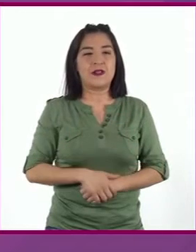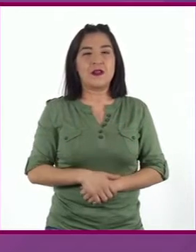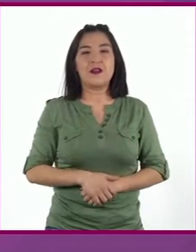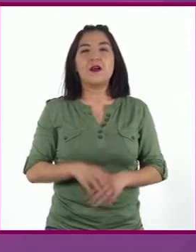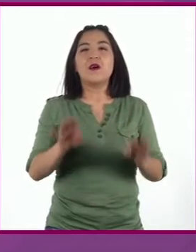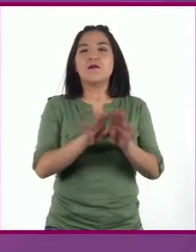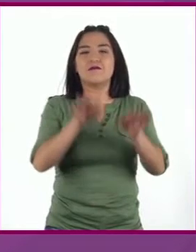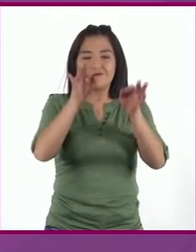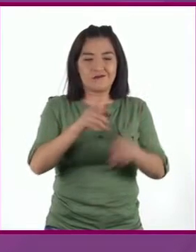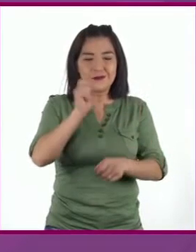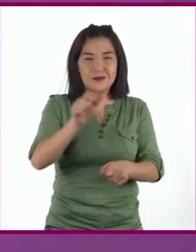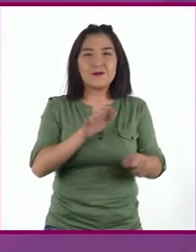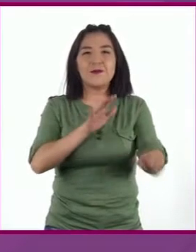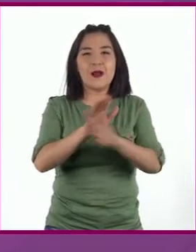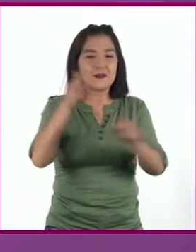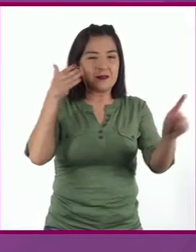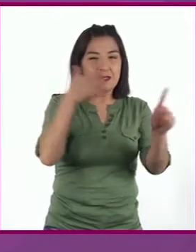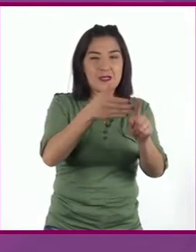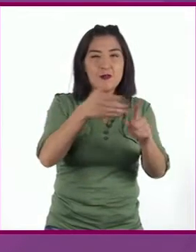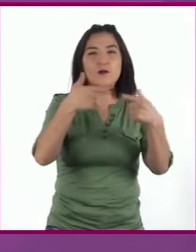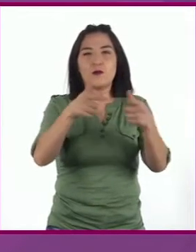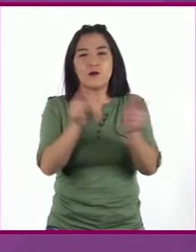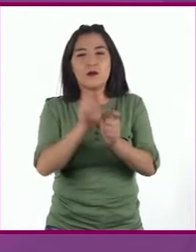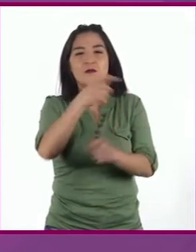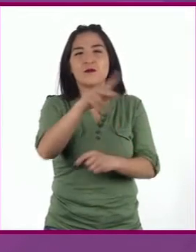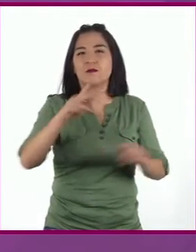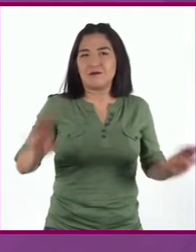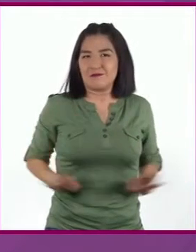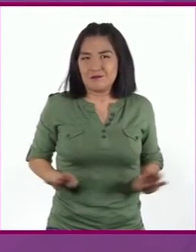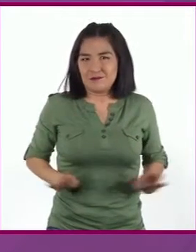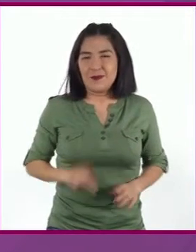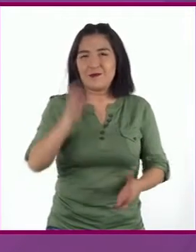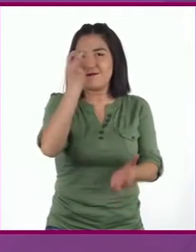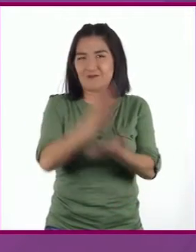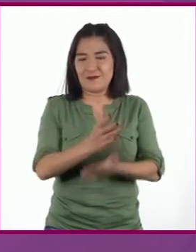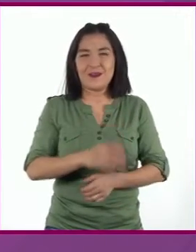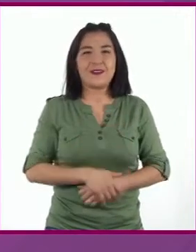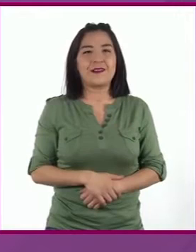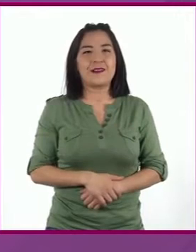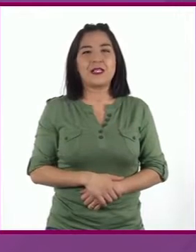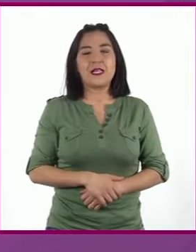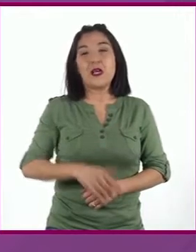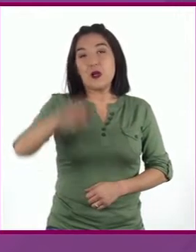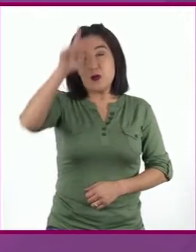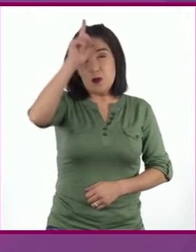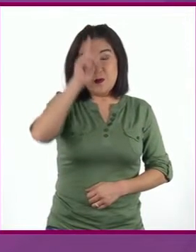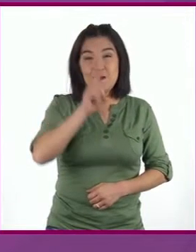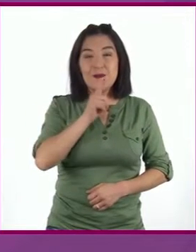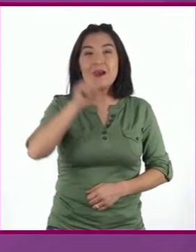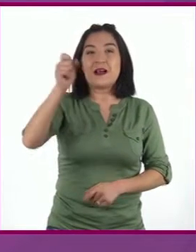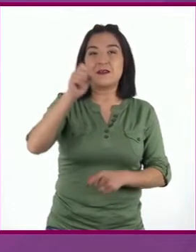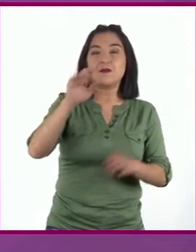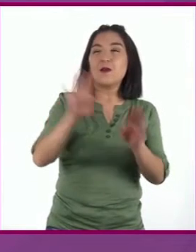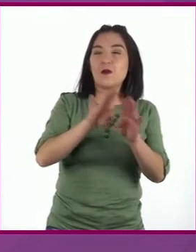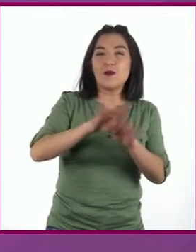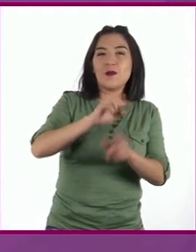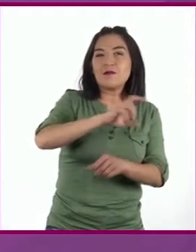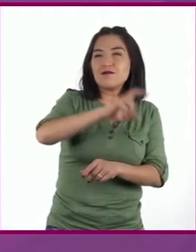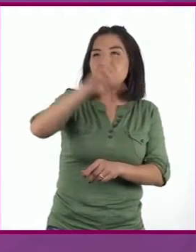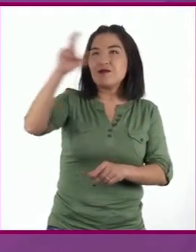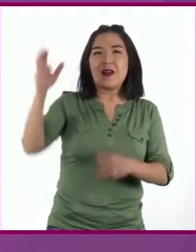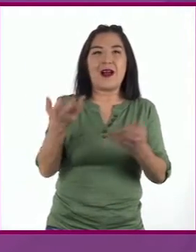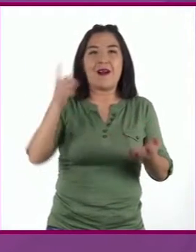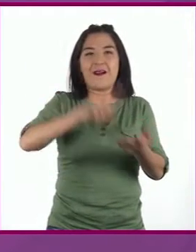pertenece el concepto y las características que lo hacen único. Luna. Satélite natural de la Tierra.